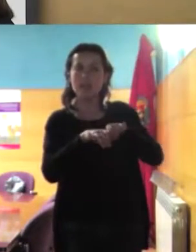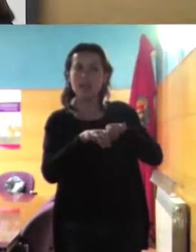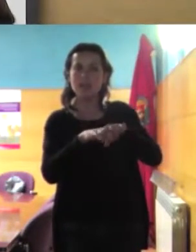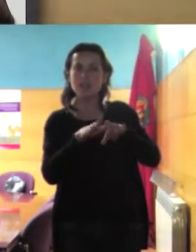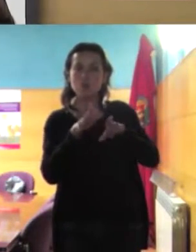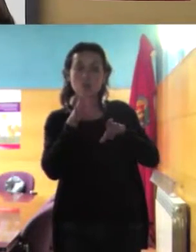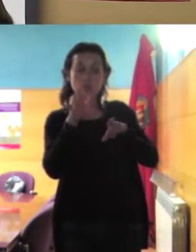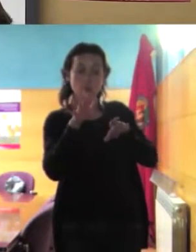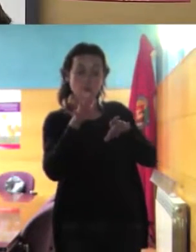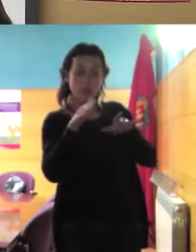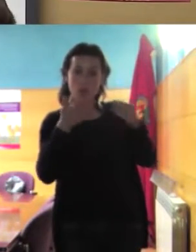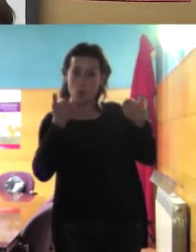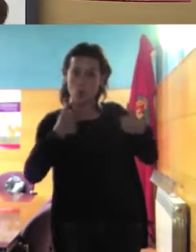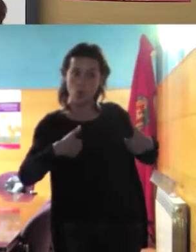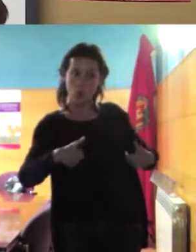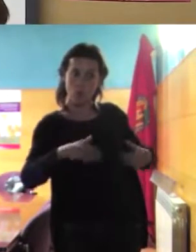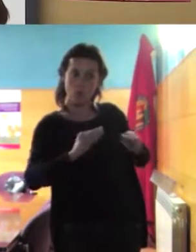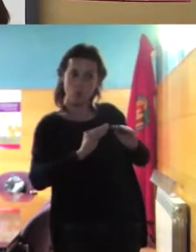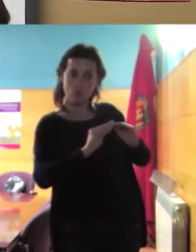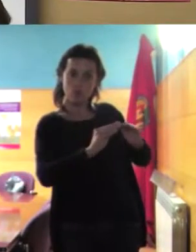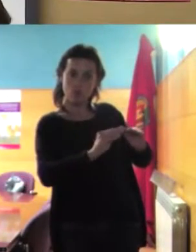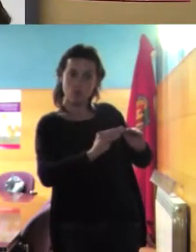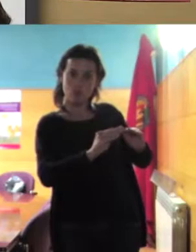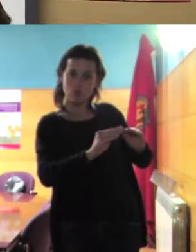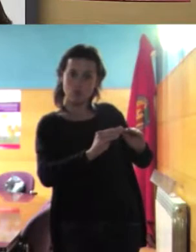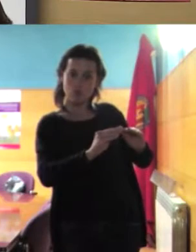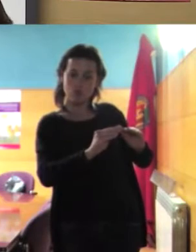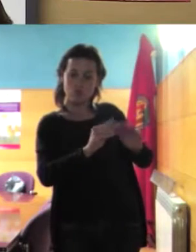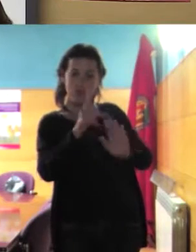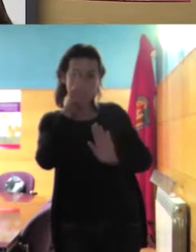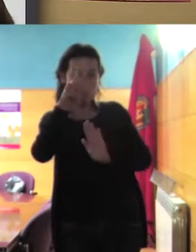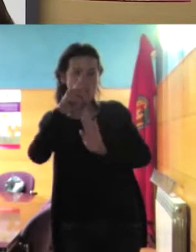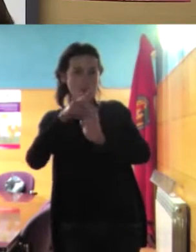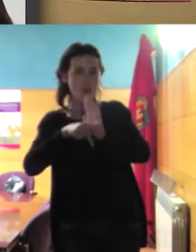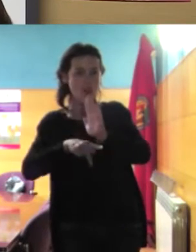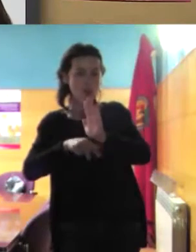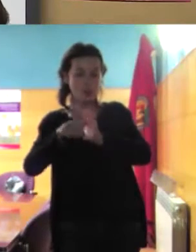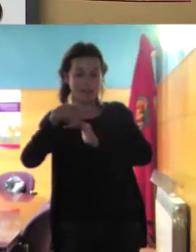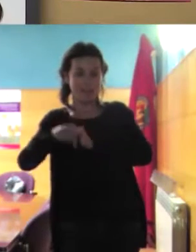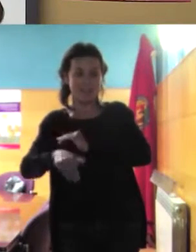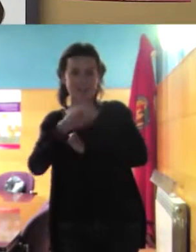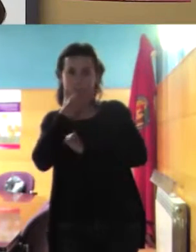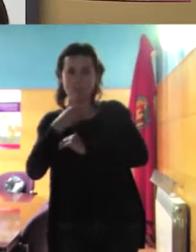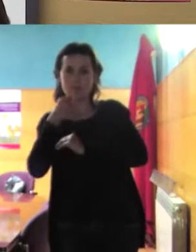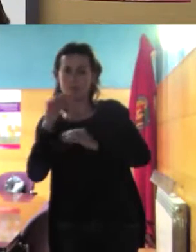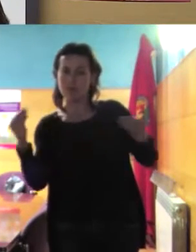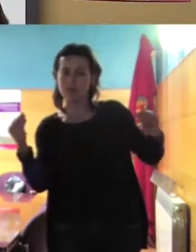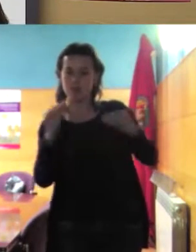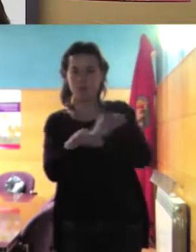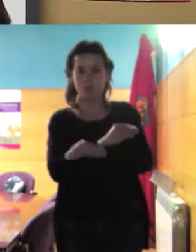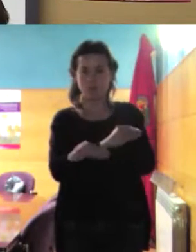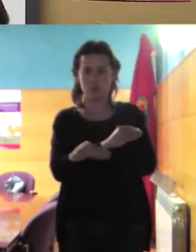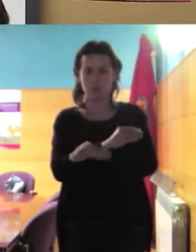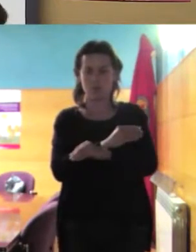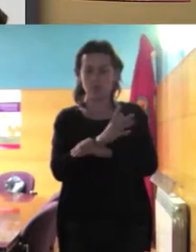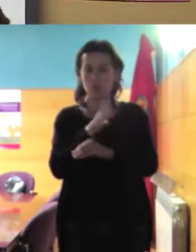responden no la norma a la norma de la belleza occidental el que lleven indumentaria que